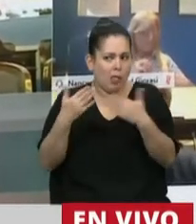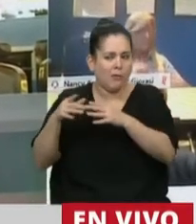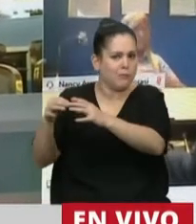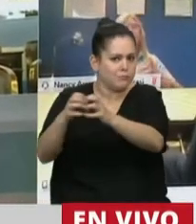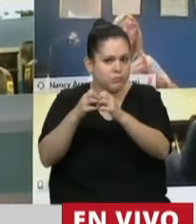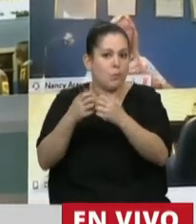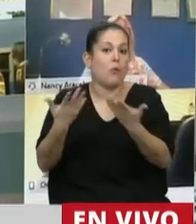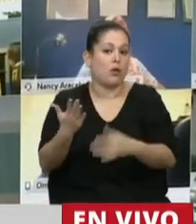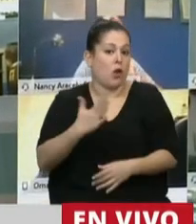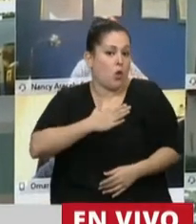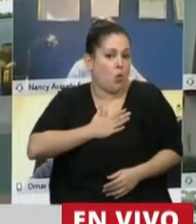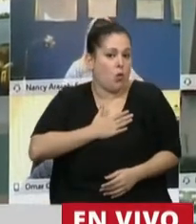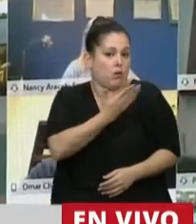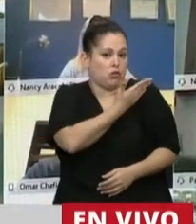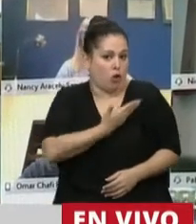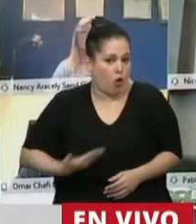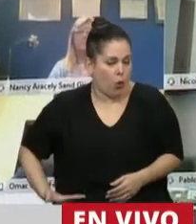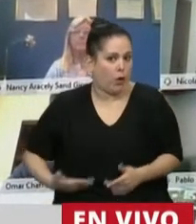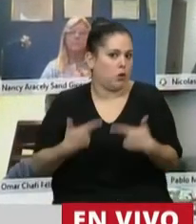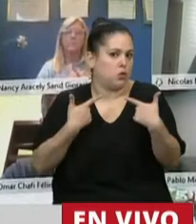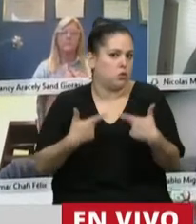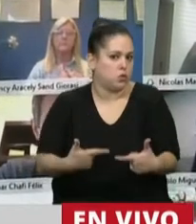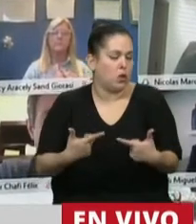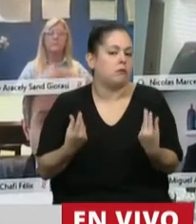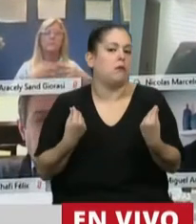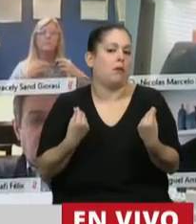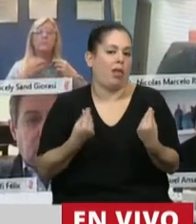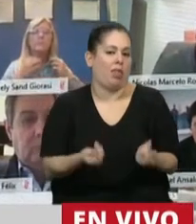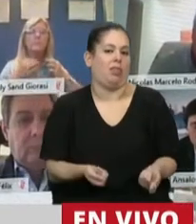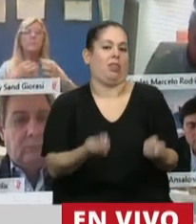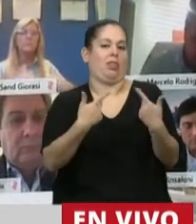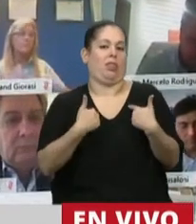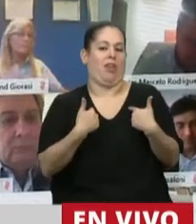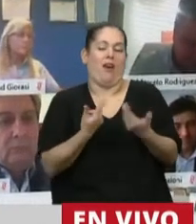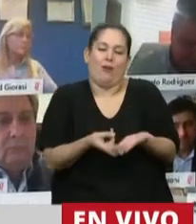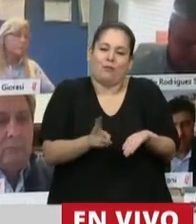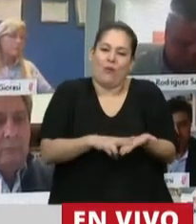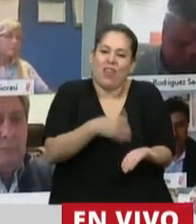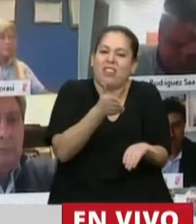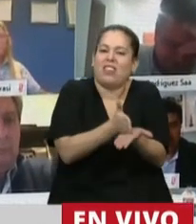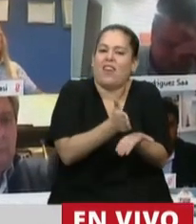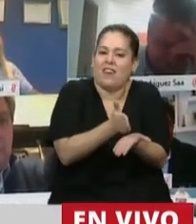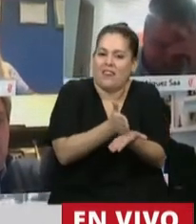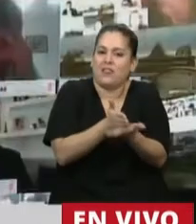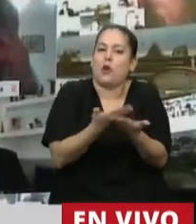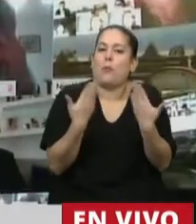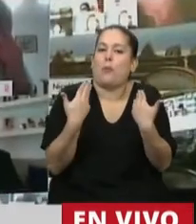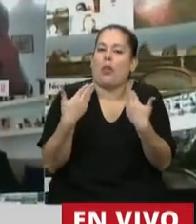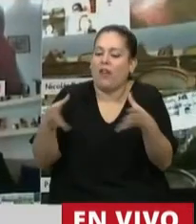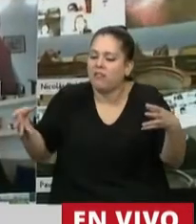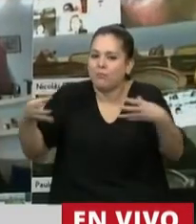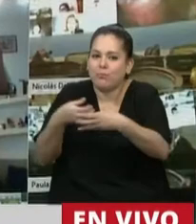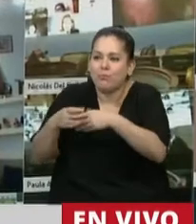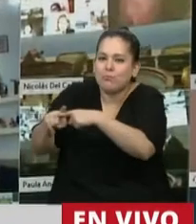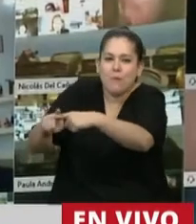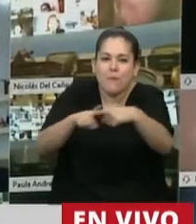nuestro gobierno, lo que hizo es devolvernos el derecho inalienable a discutir colectivamente y